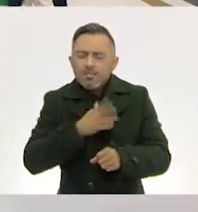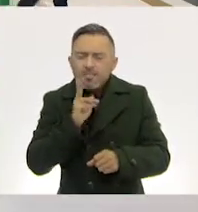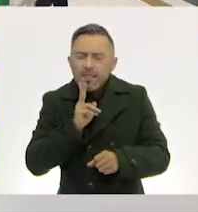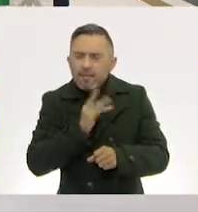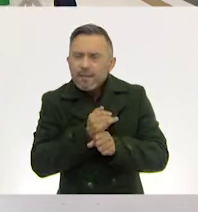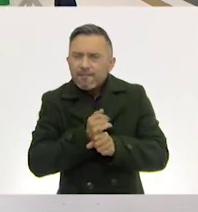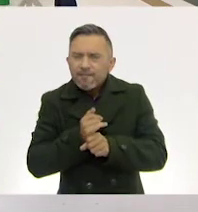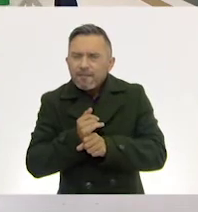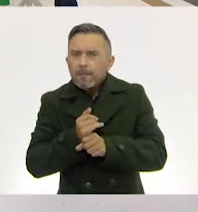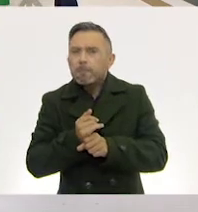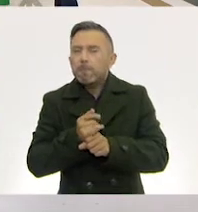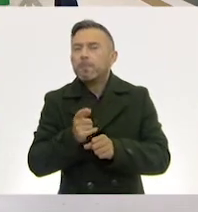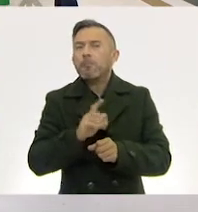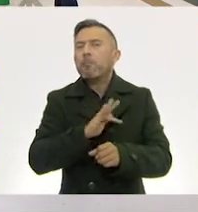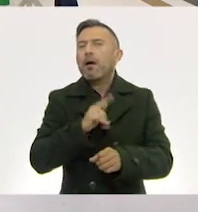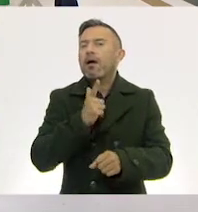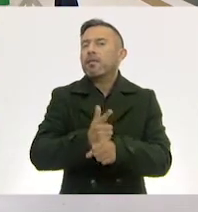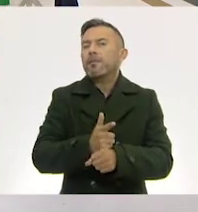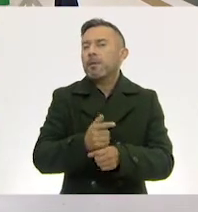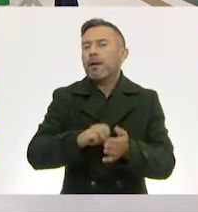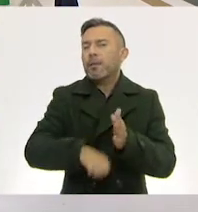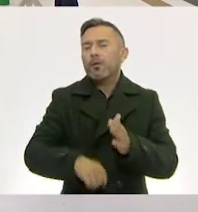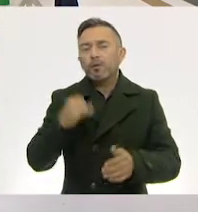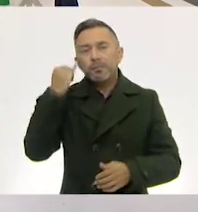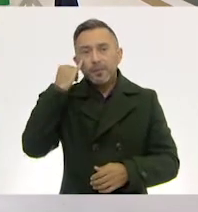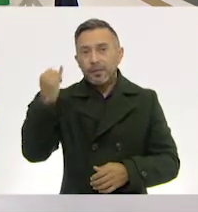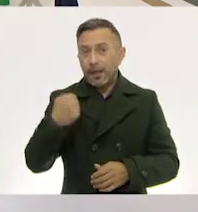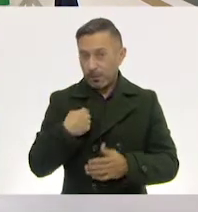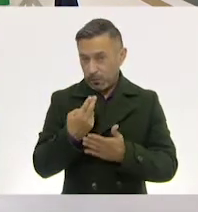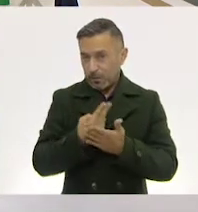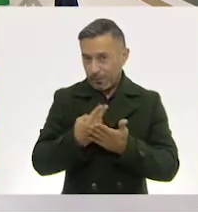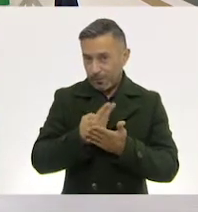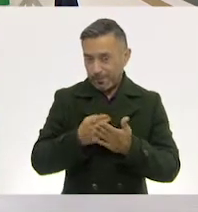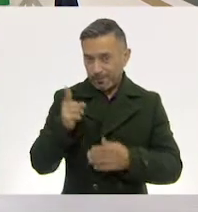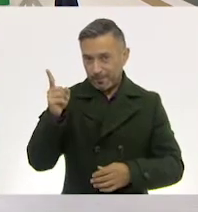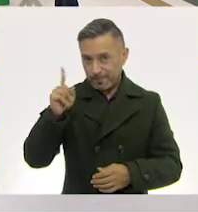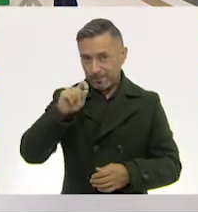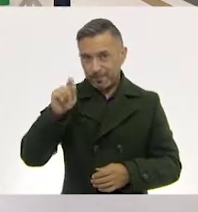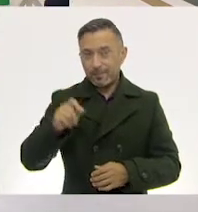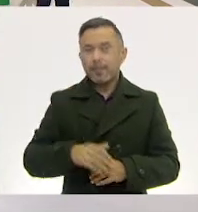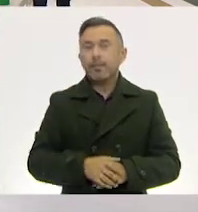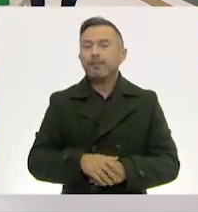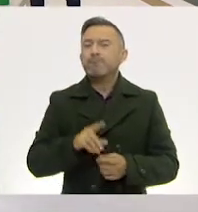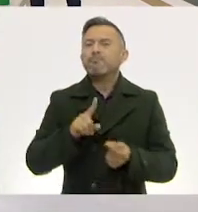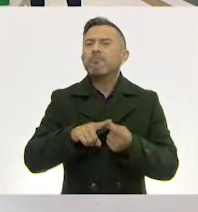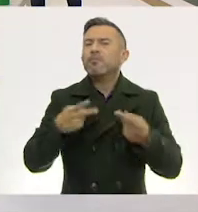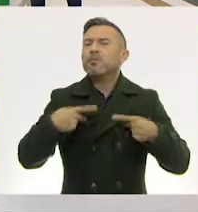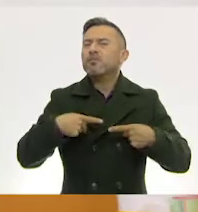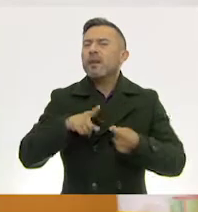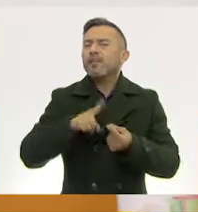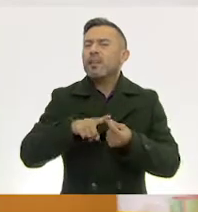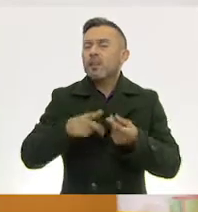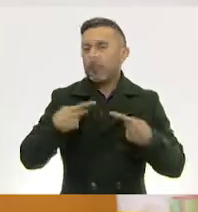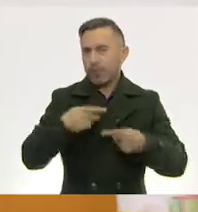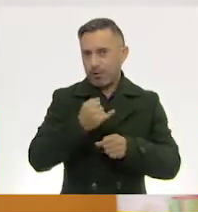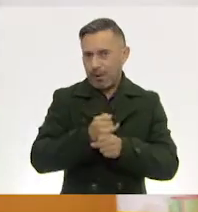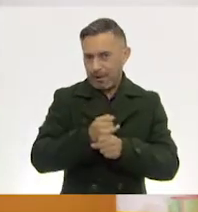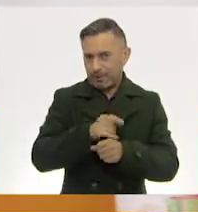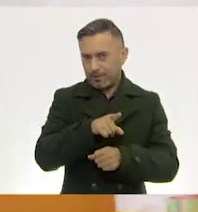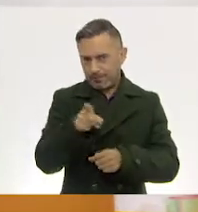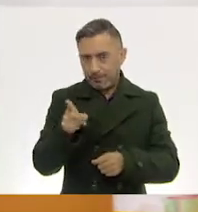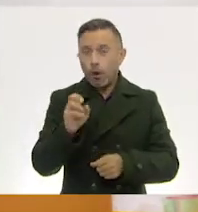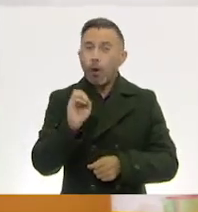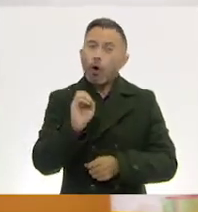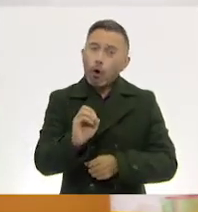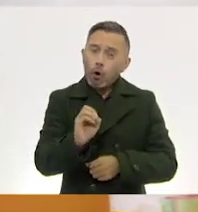Identificamos Por ejemplo Aquí voy a dibujar A los personajes A los personajes O También, por